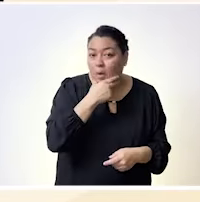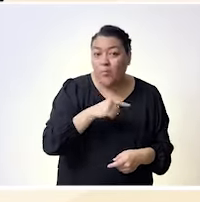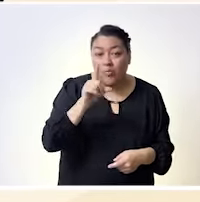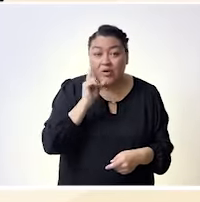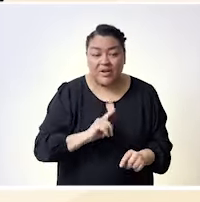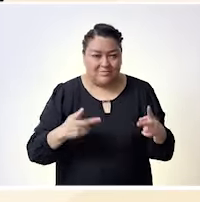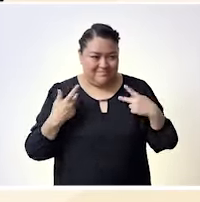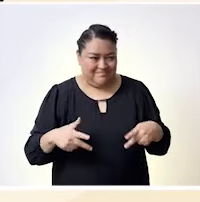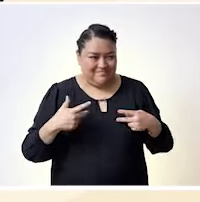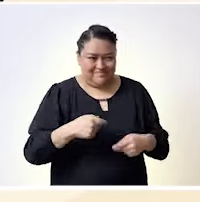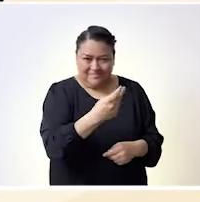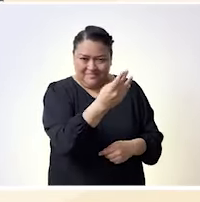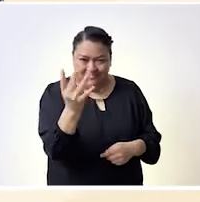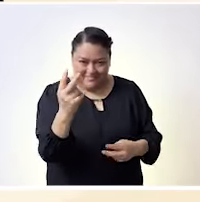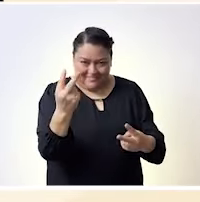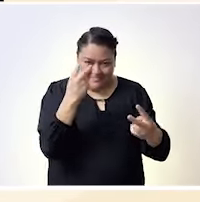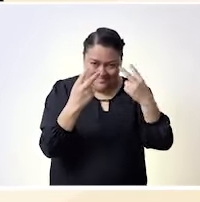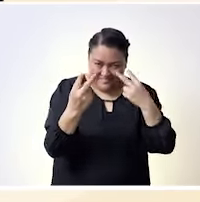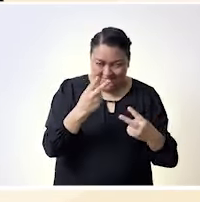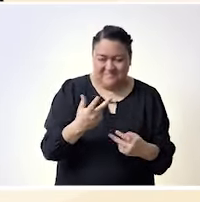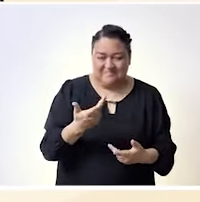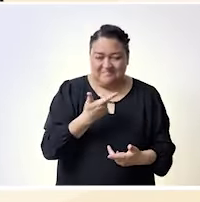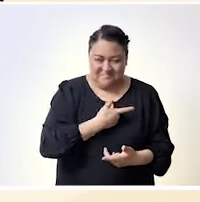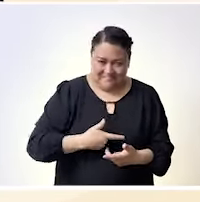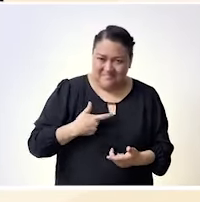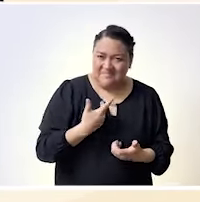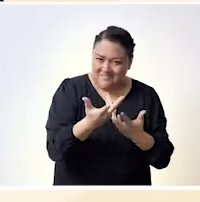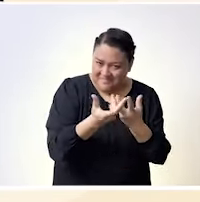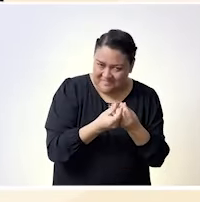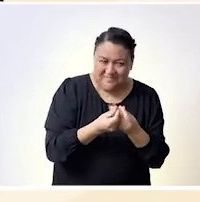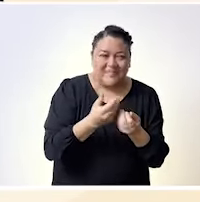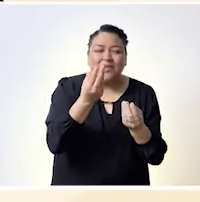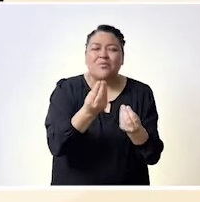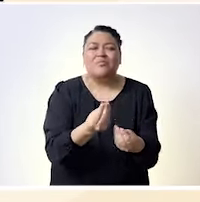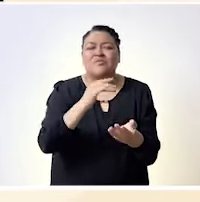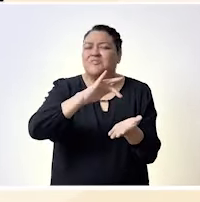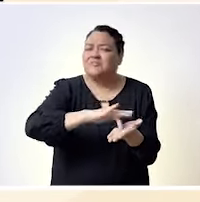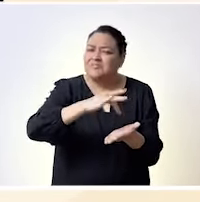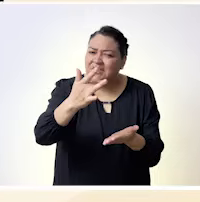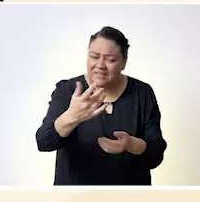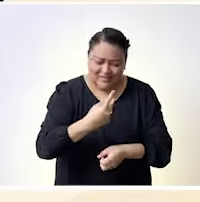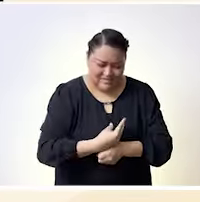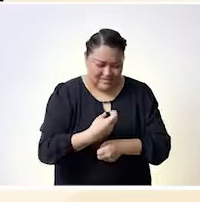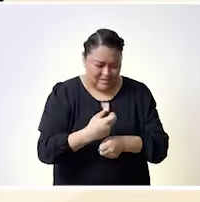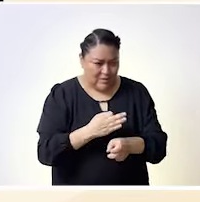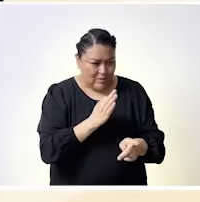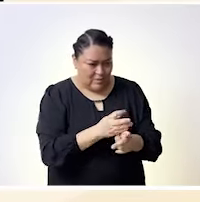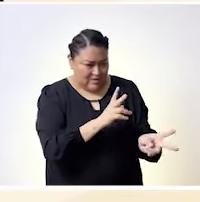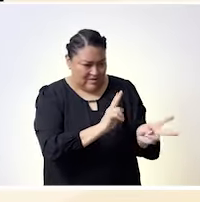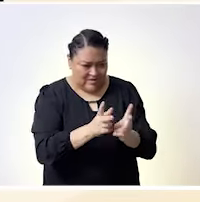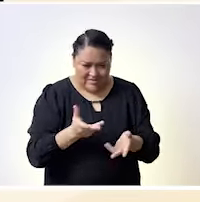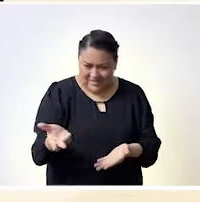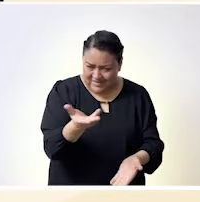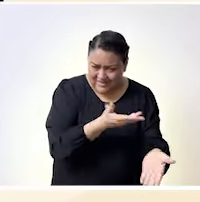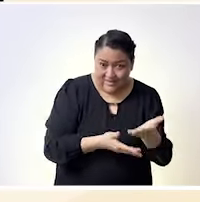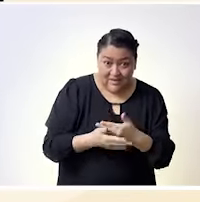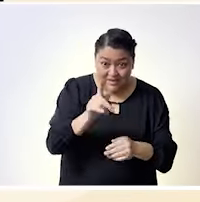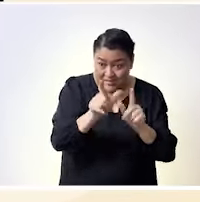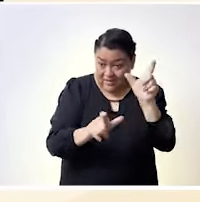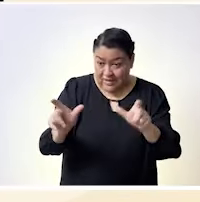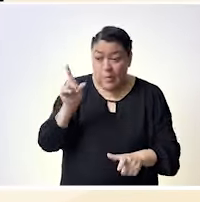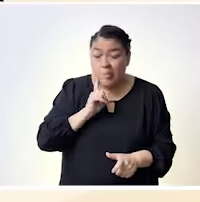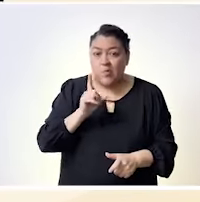merecedores de los lugares que tenemos que ocupar. Yo me desarrollo desde hace muchos años como locutora de radio